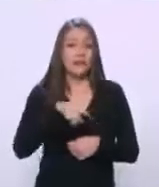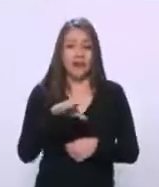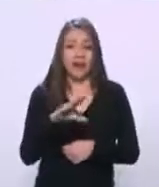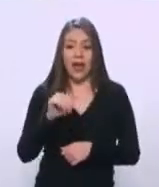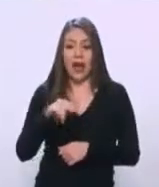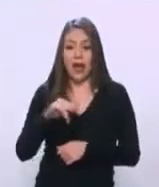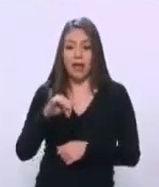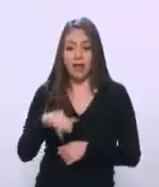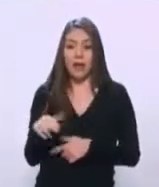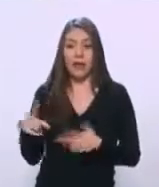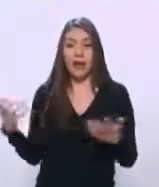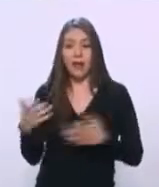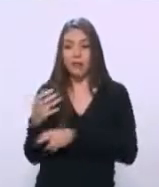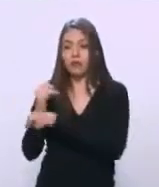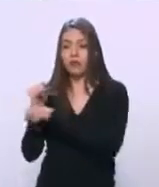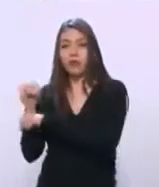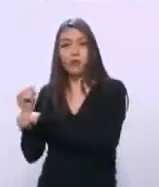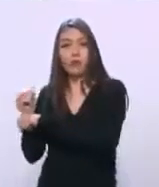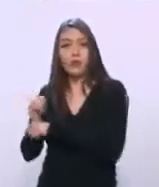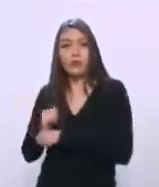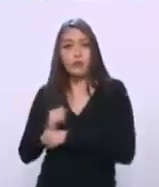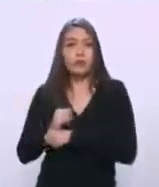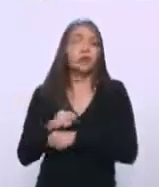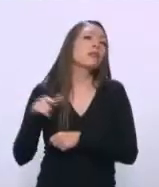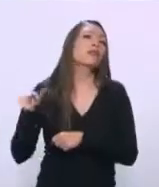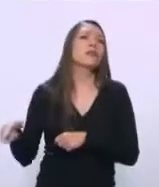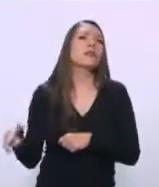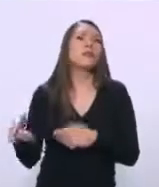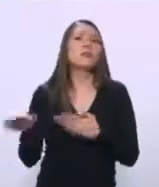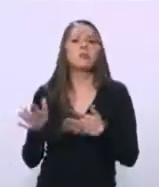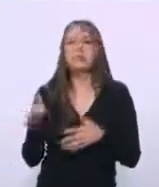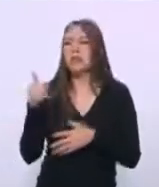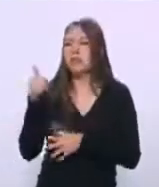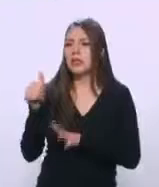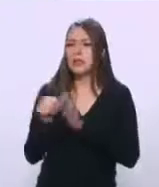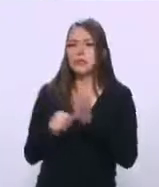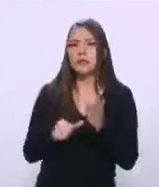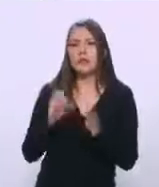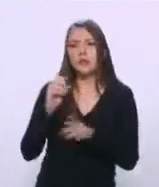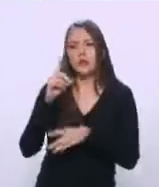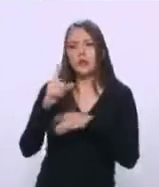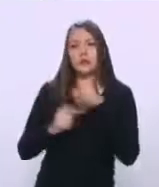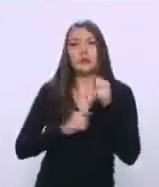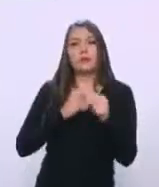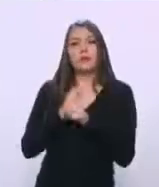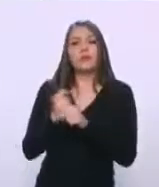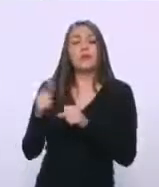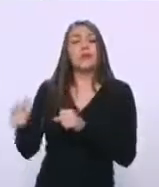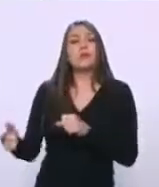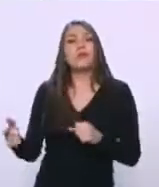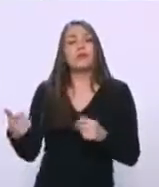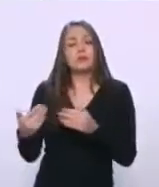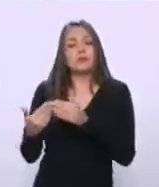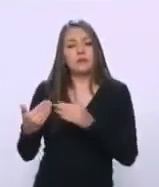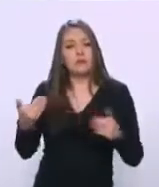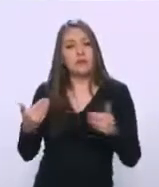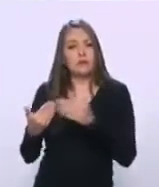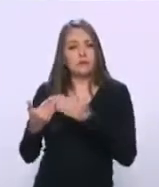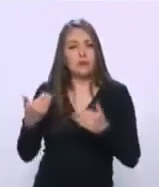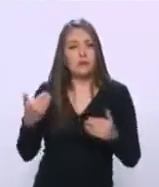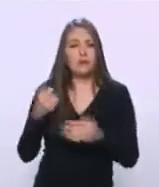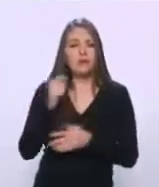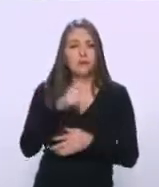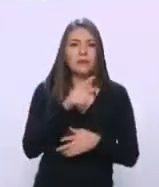Camino tenía atrasos de 6 meses, un año, y por el hecho de que se atrasaban ellos en la supuesta